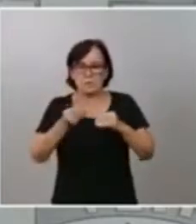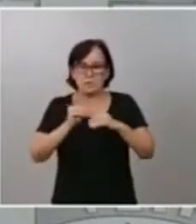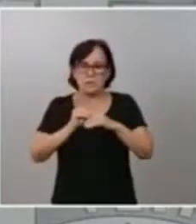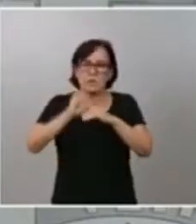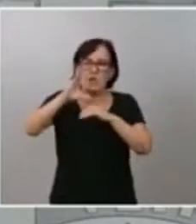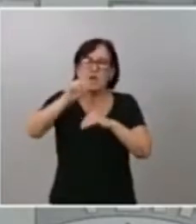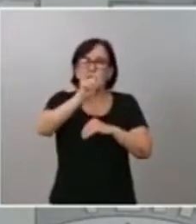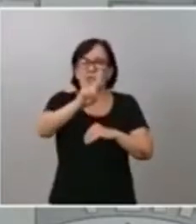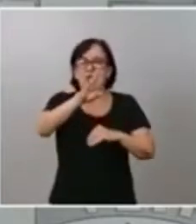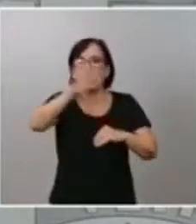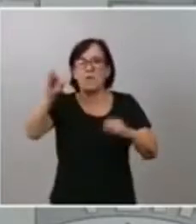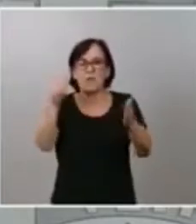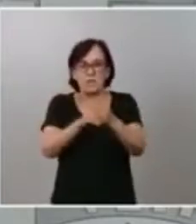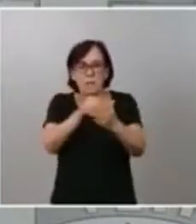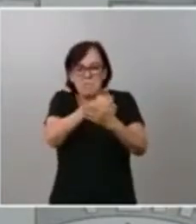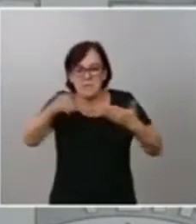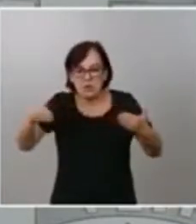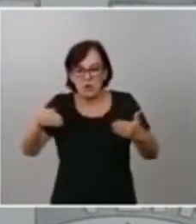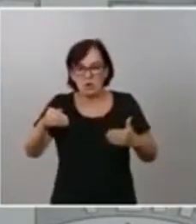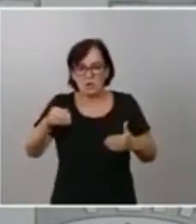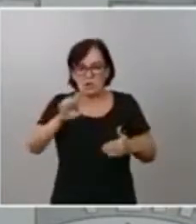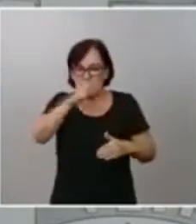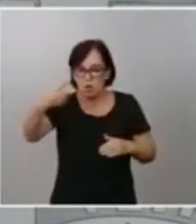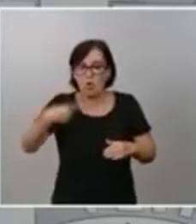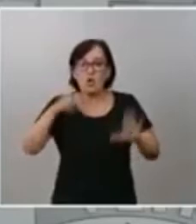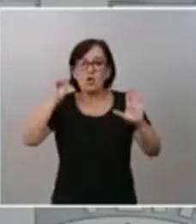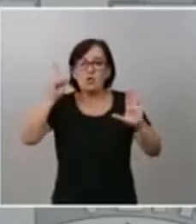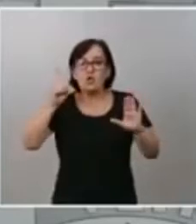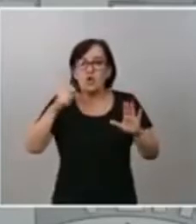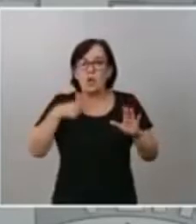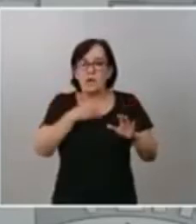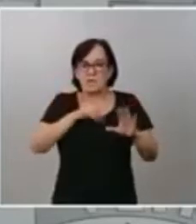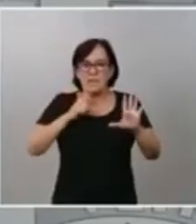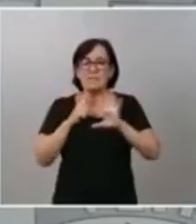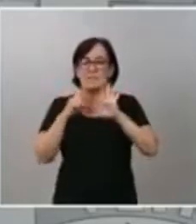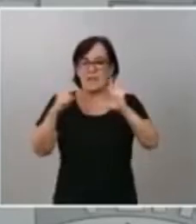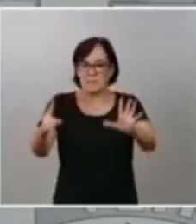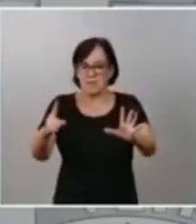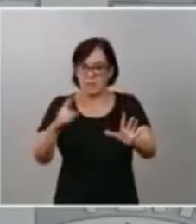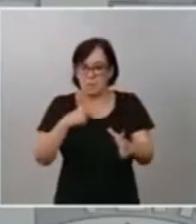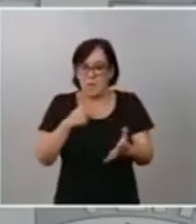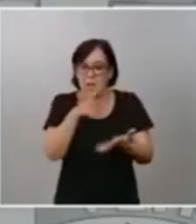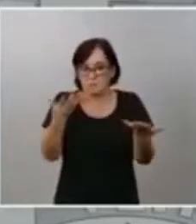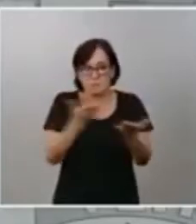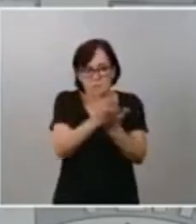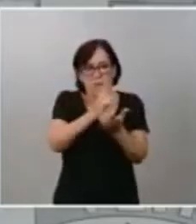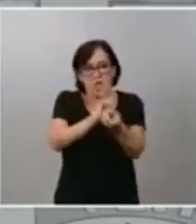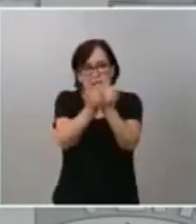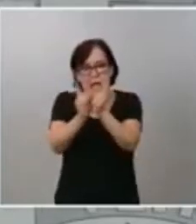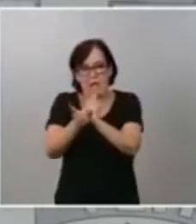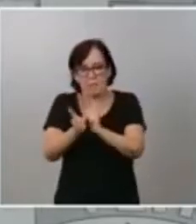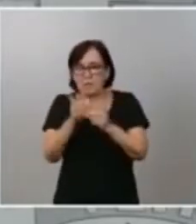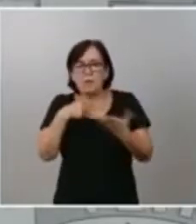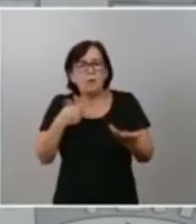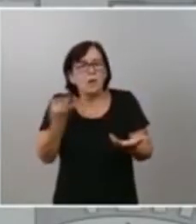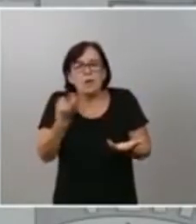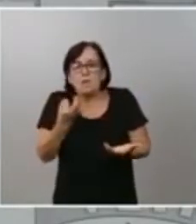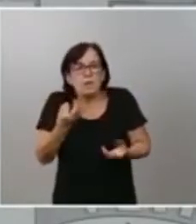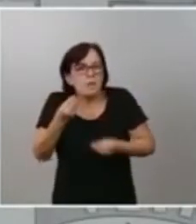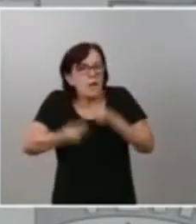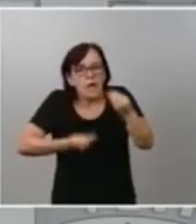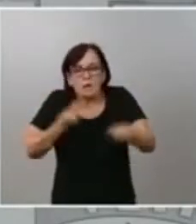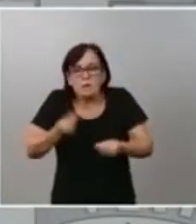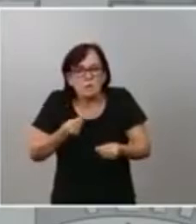solo para España durante los próximos seis años, para las grandes transformaciones que tenemos por delante y, por tanto, tiene que serlo también en el Parlamento.